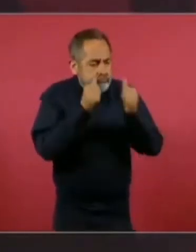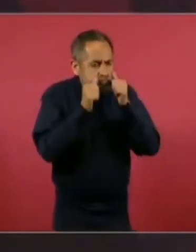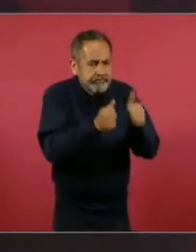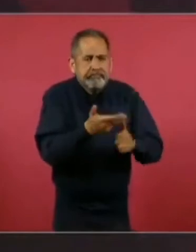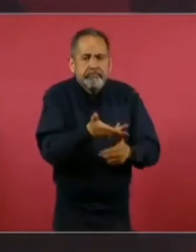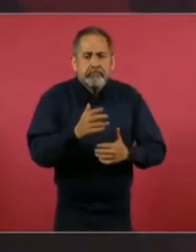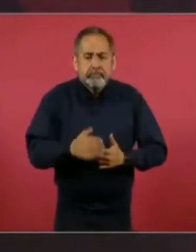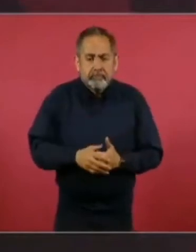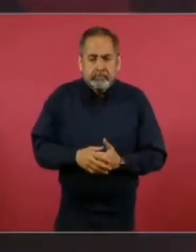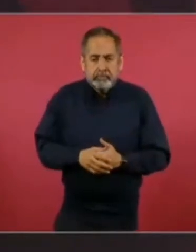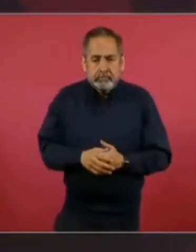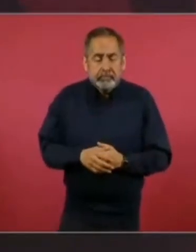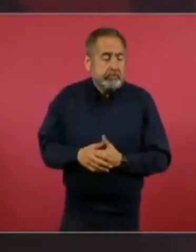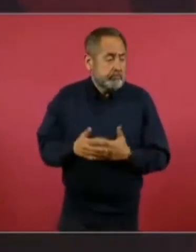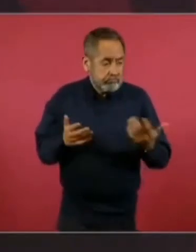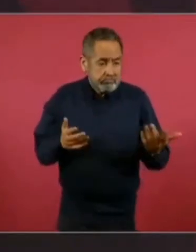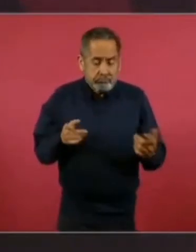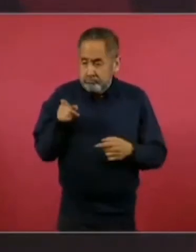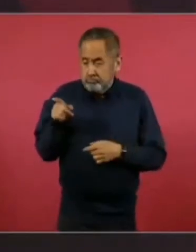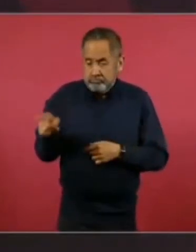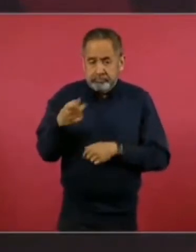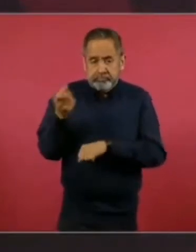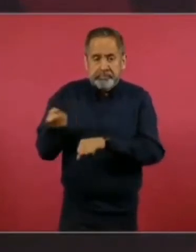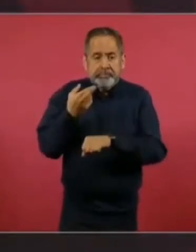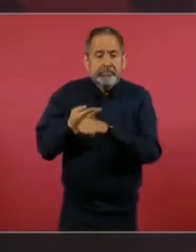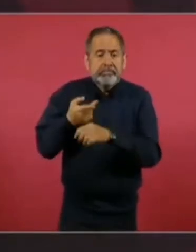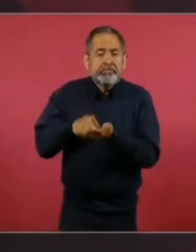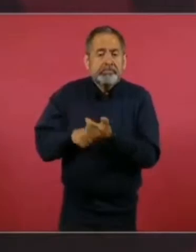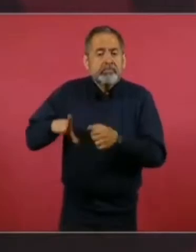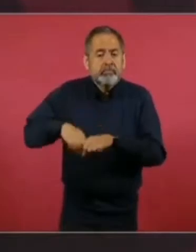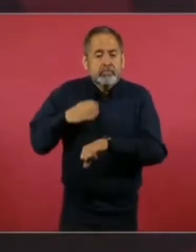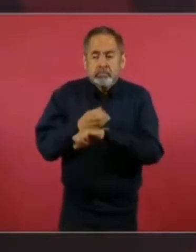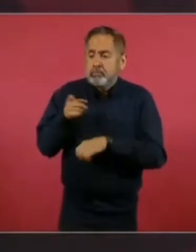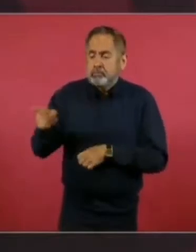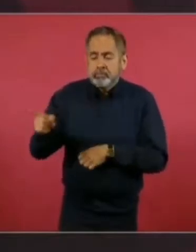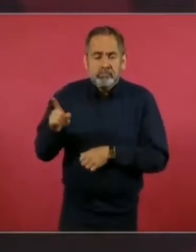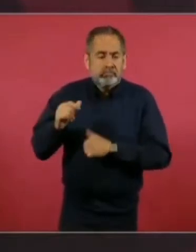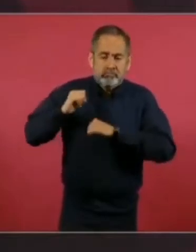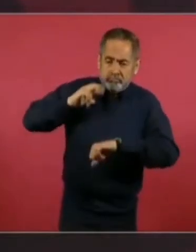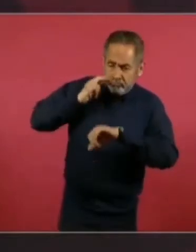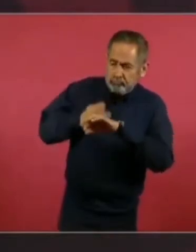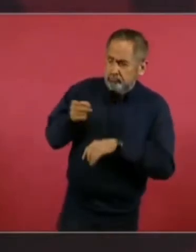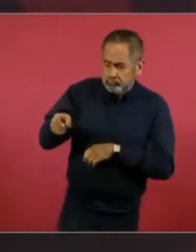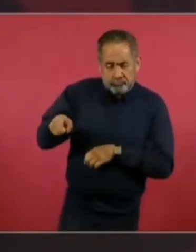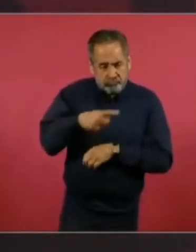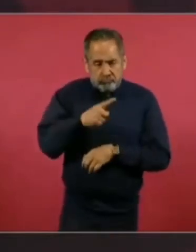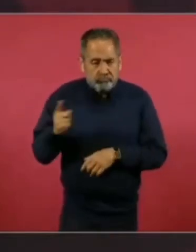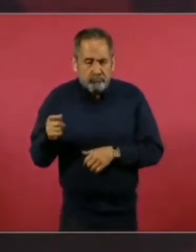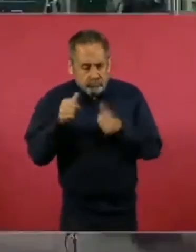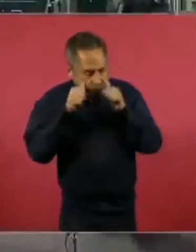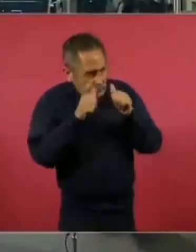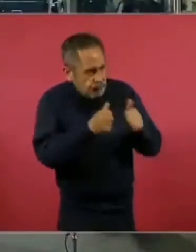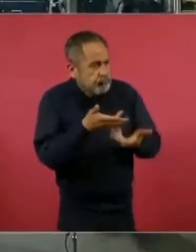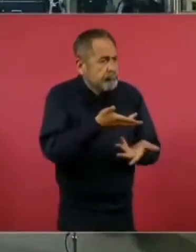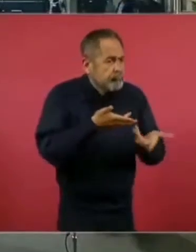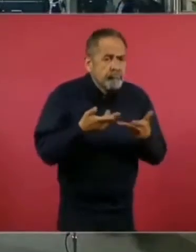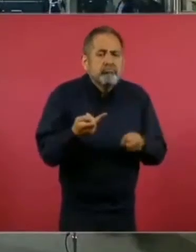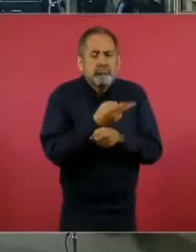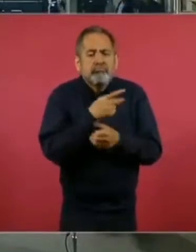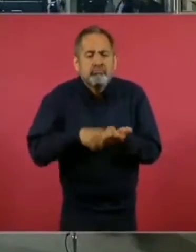la secretaria de Gobernación se hace cargo de atenderlos